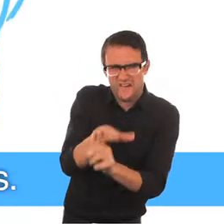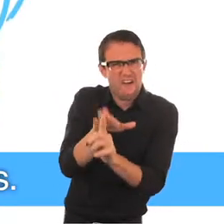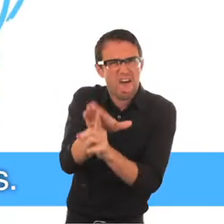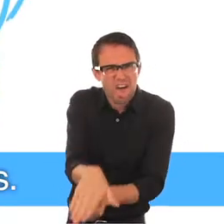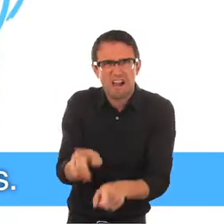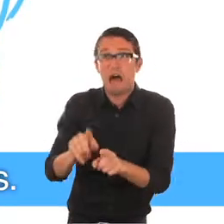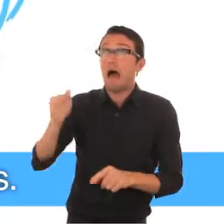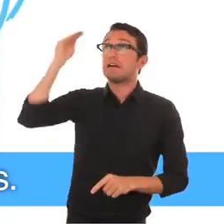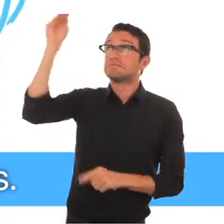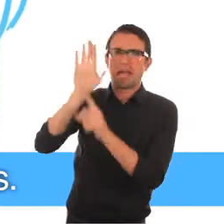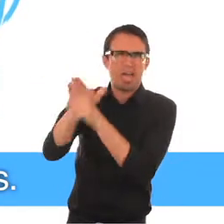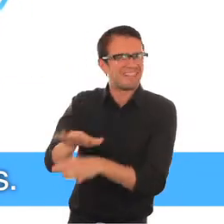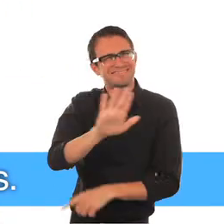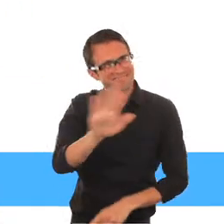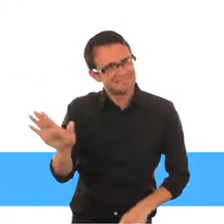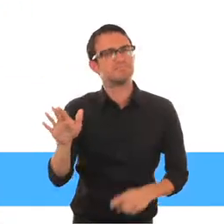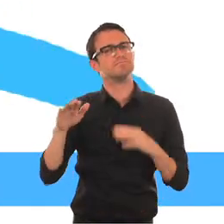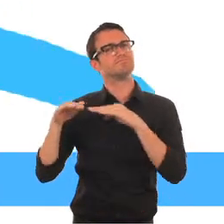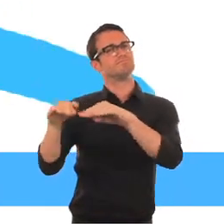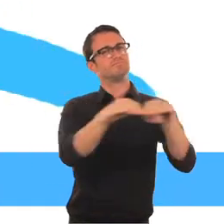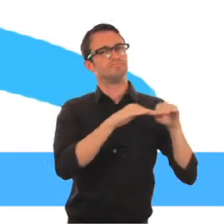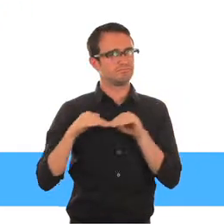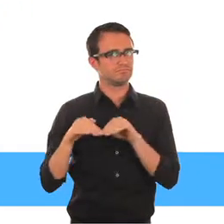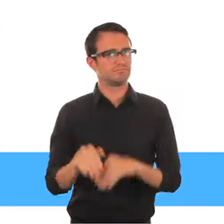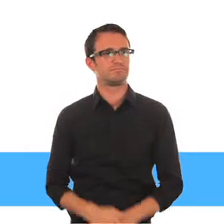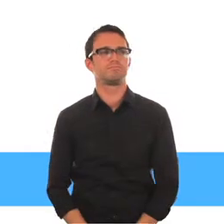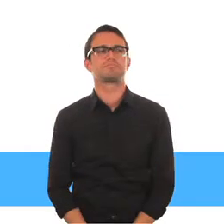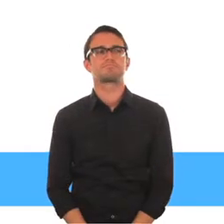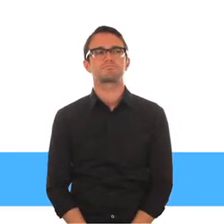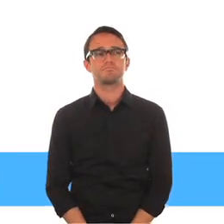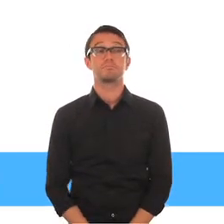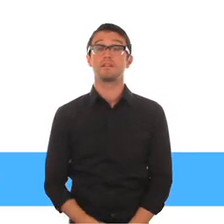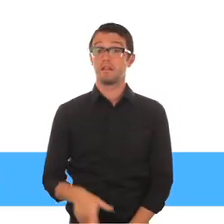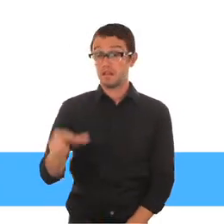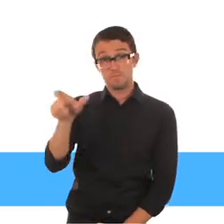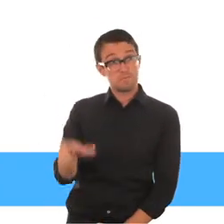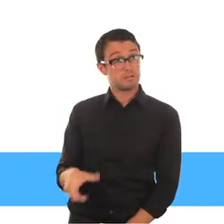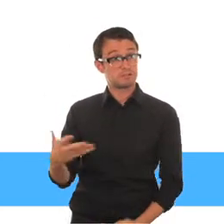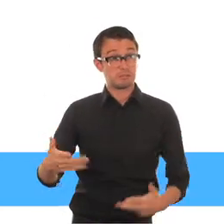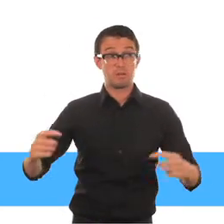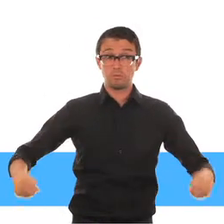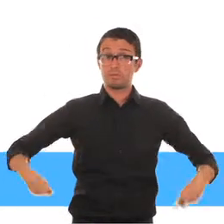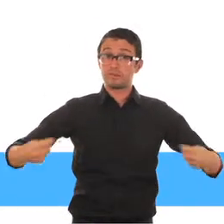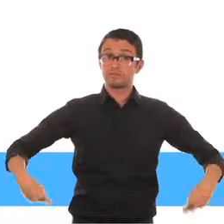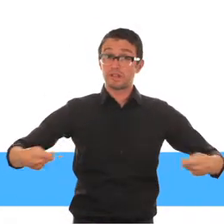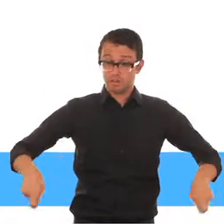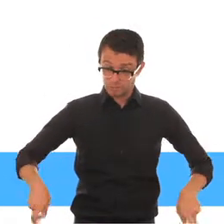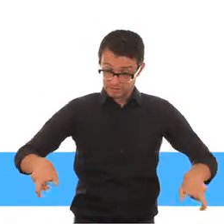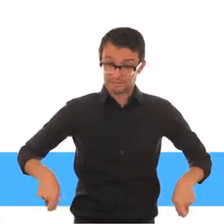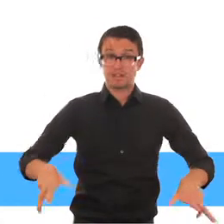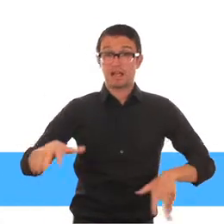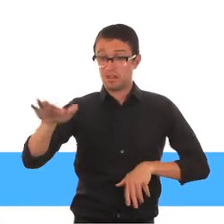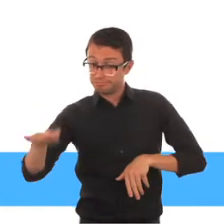Hable desde una posición cómoda para todos. Por ejemplo, si habla con una persona que usa silla de ruedas, encuentre un lugar para sentarse